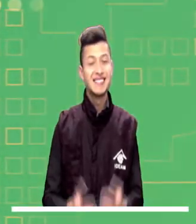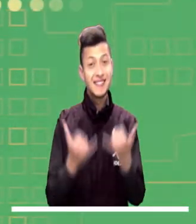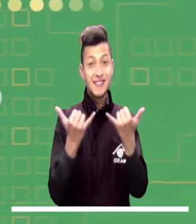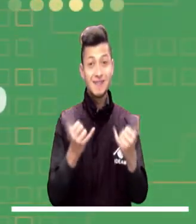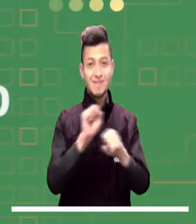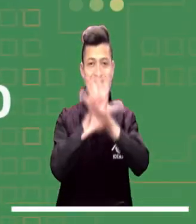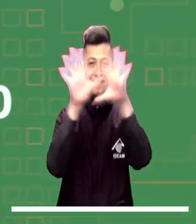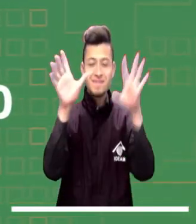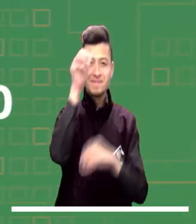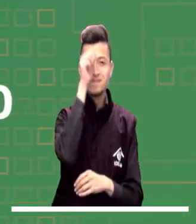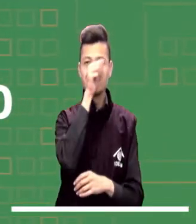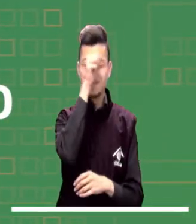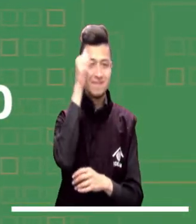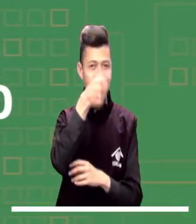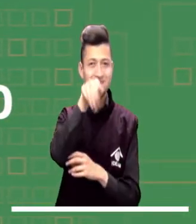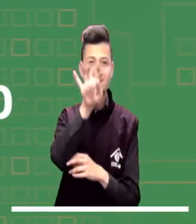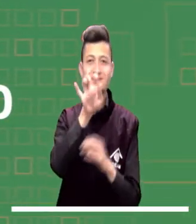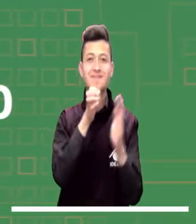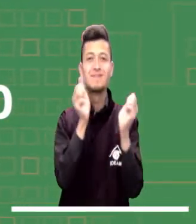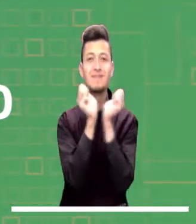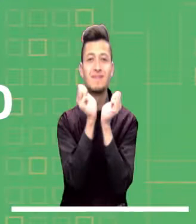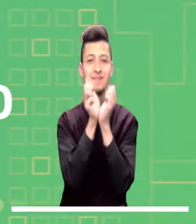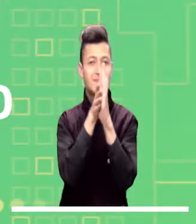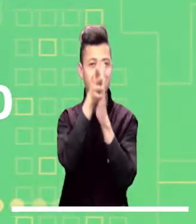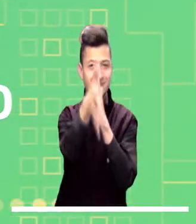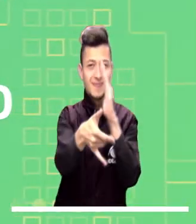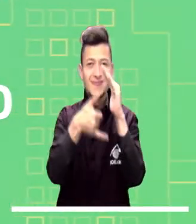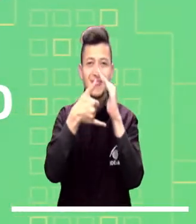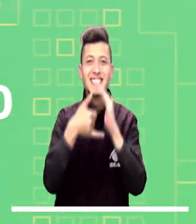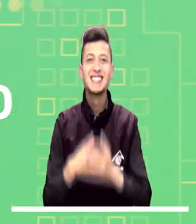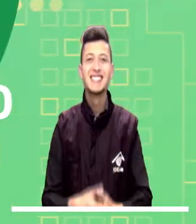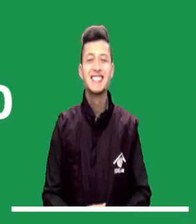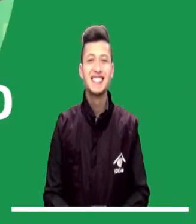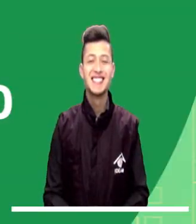Prognóstico del tiempo para la mañana de hoy, domingo 19 de mayo.